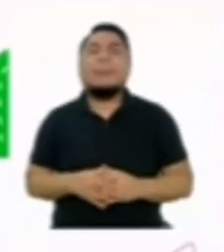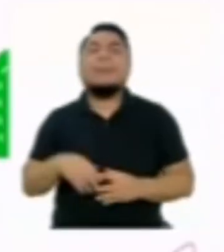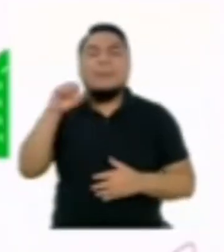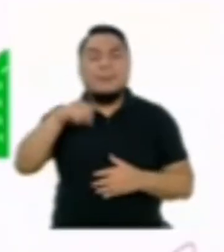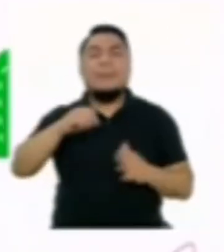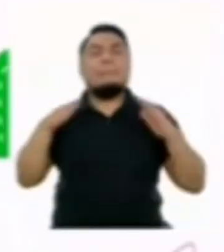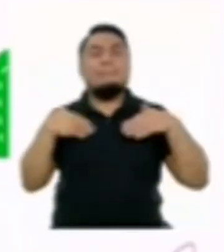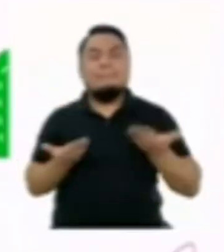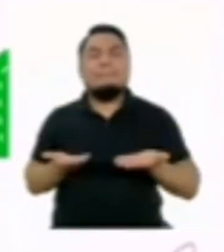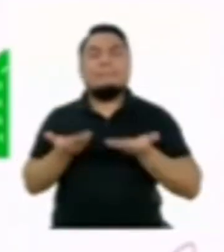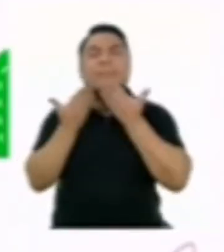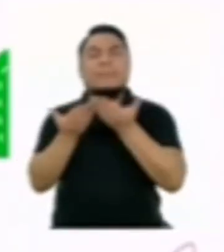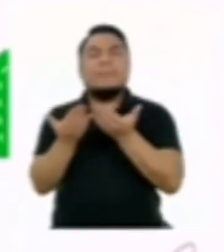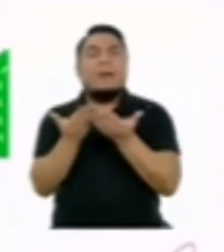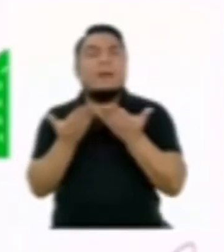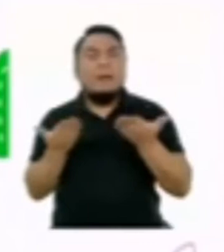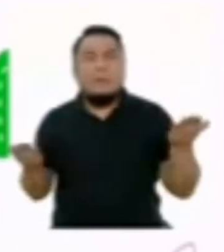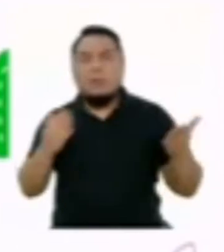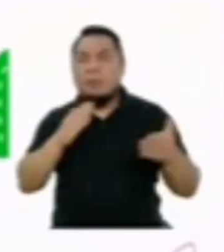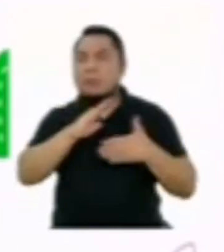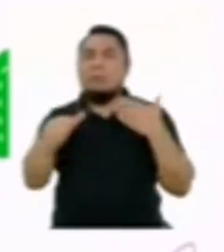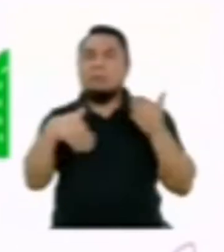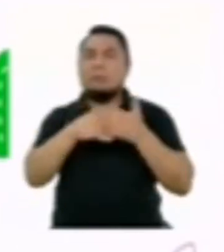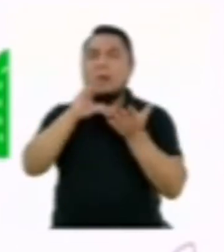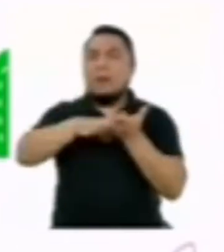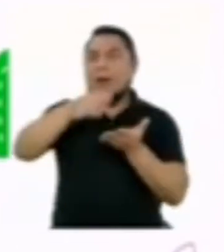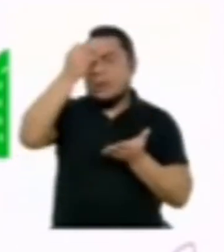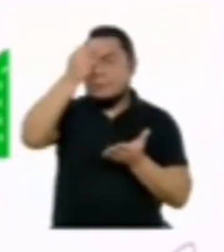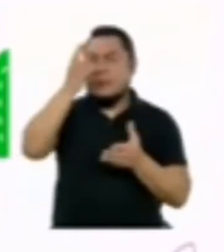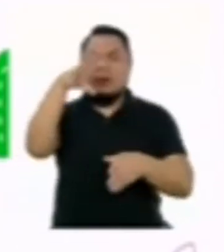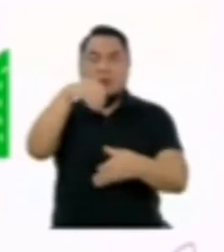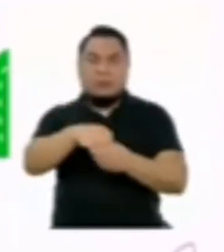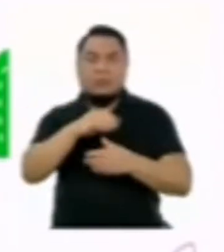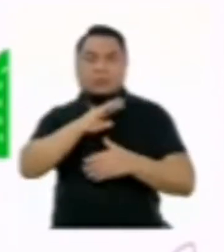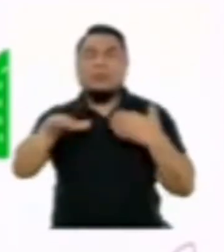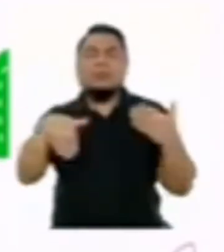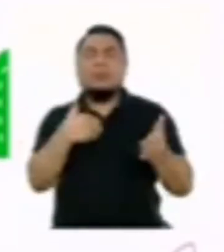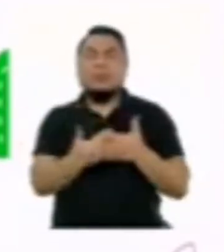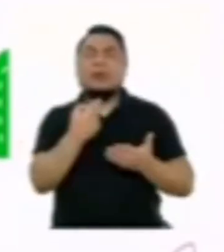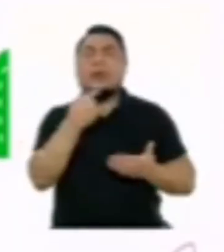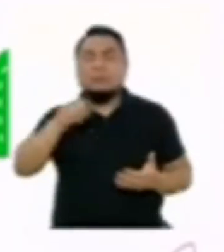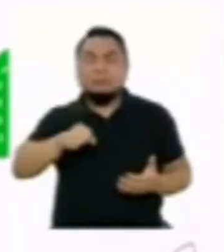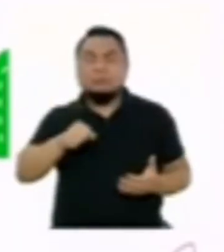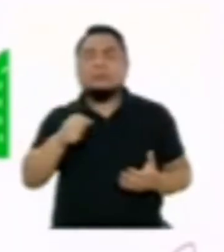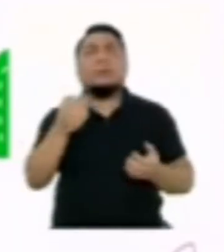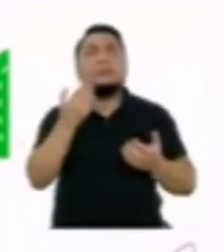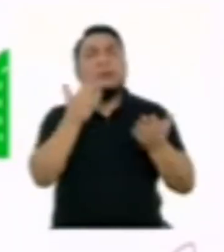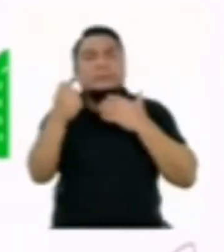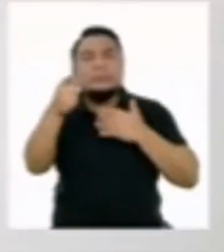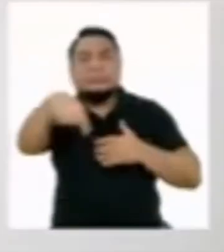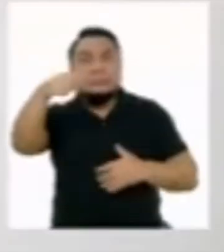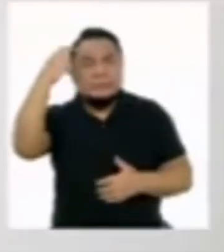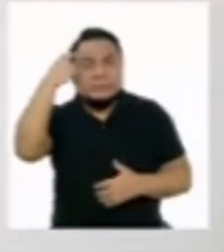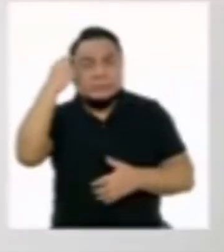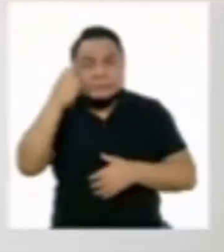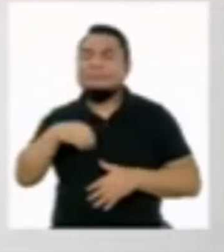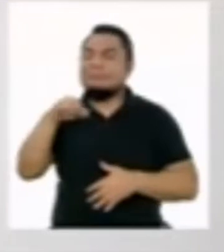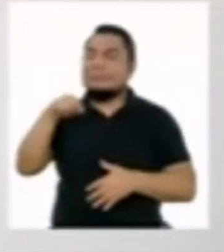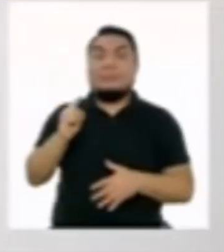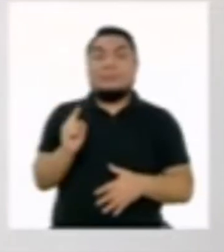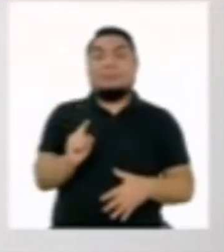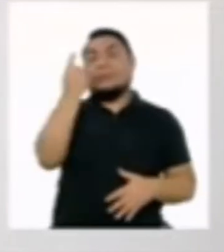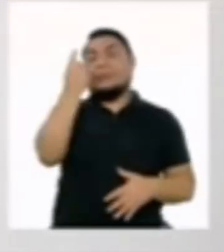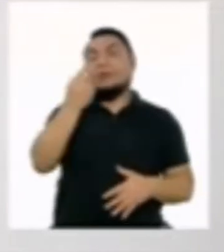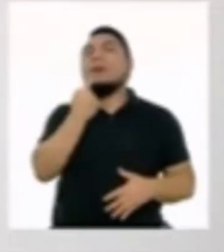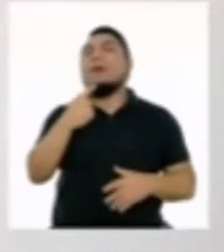Podemos crear algún material con todo lo que aprendamos e incluirlo en nuestro fanzine para generar conciencia. En primer